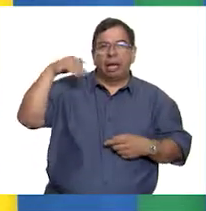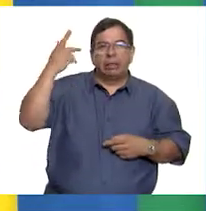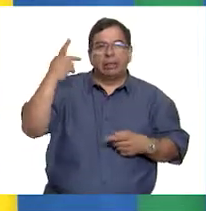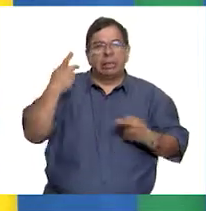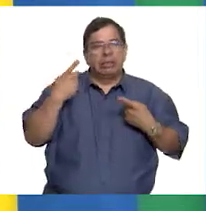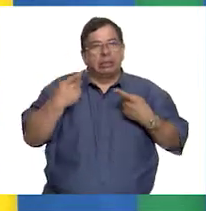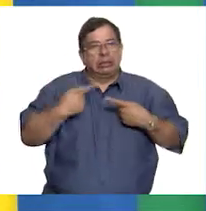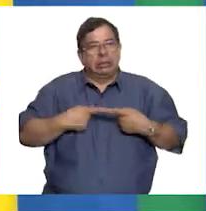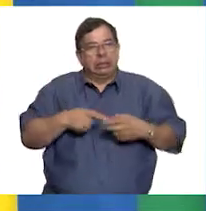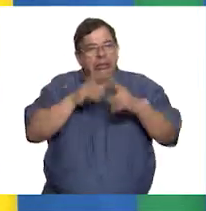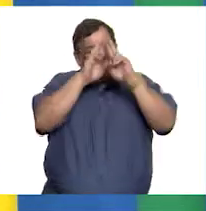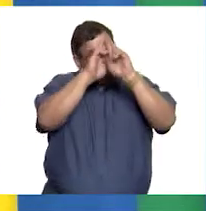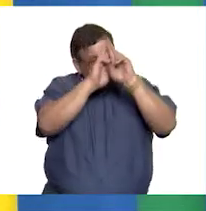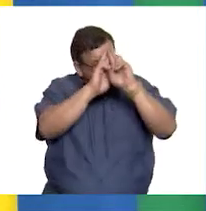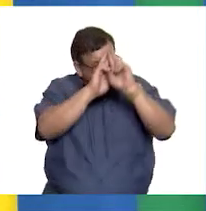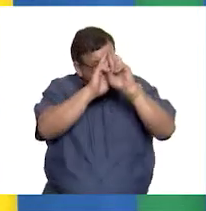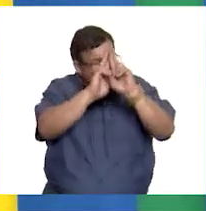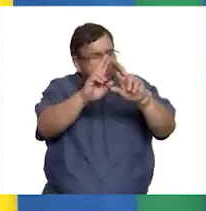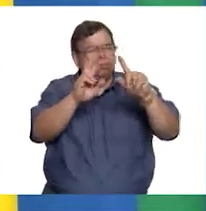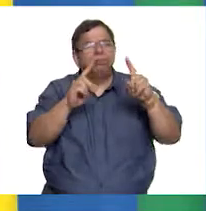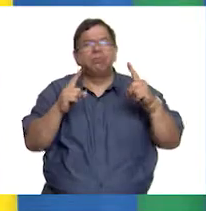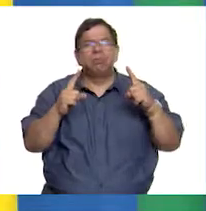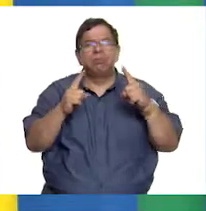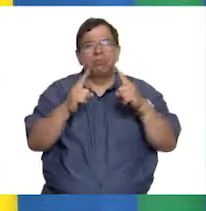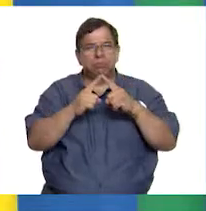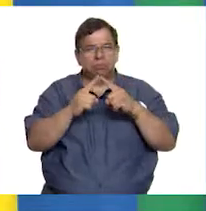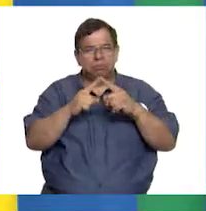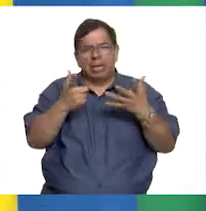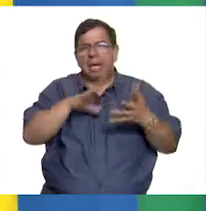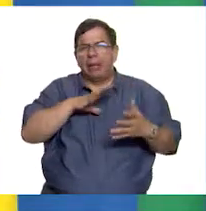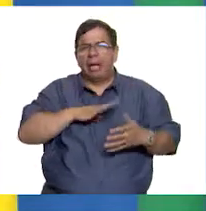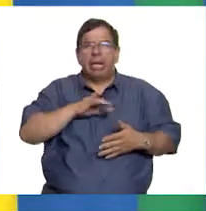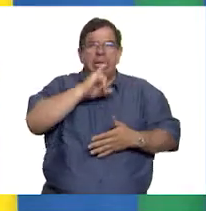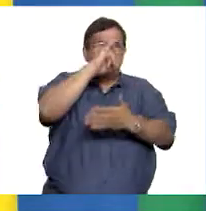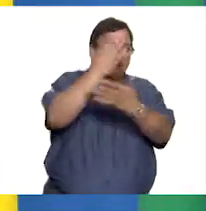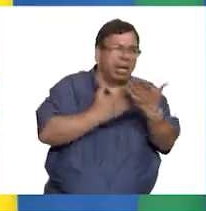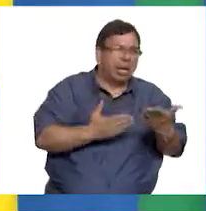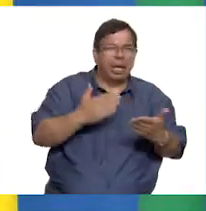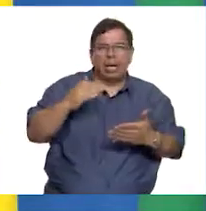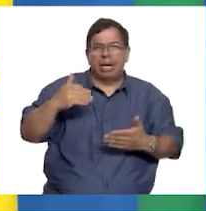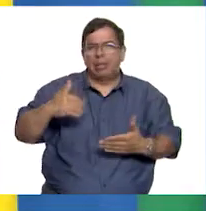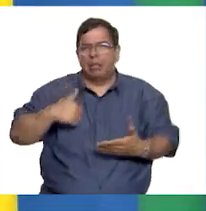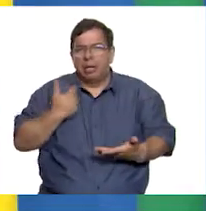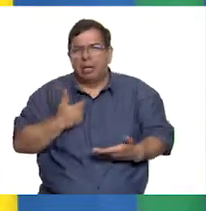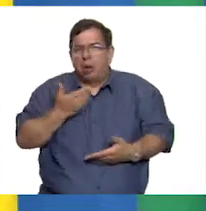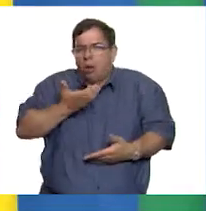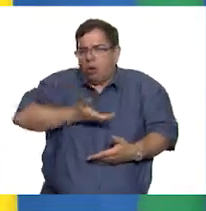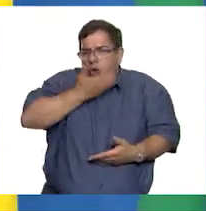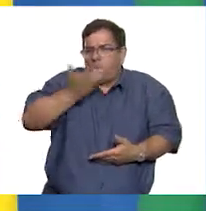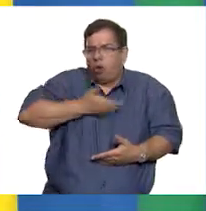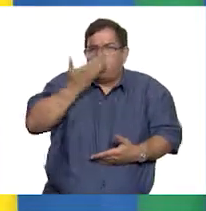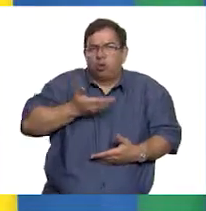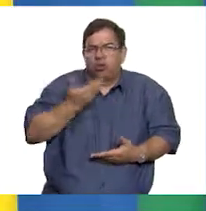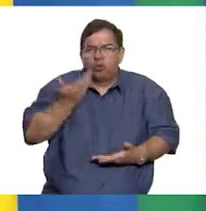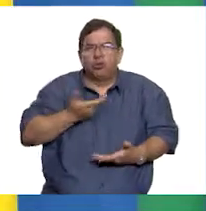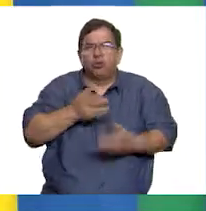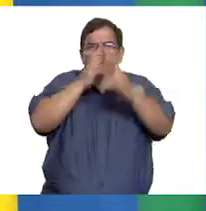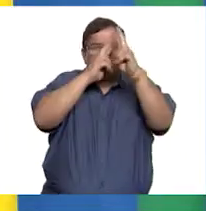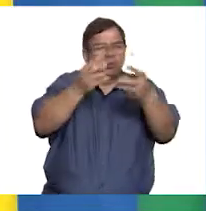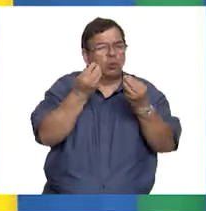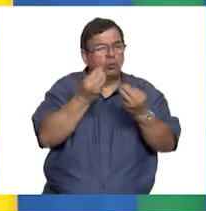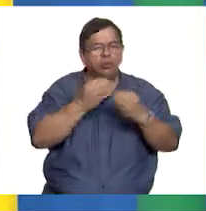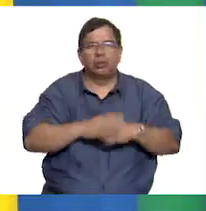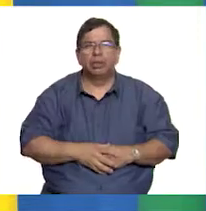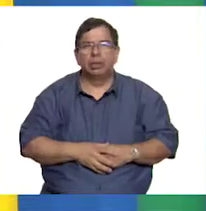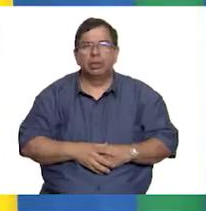devota a la religión católica. Ellos creían en imágenes, milagros y tenían muchas tradiciones y cultos. Y entre esas tradiciones